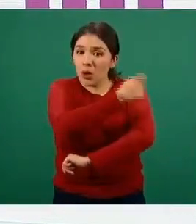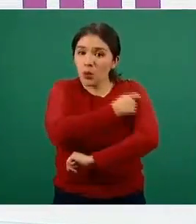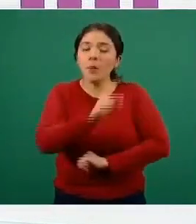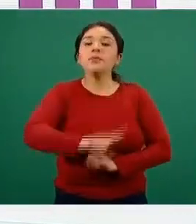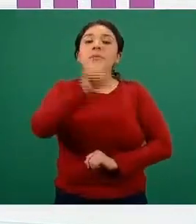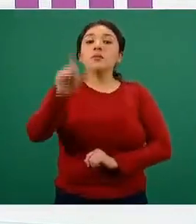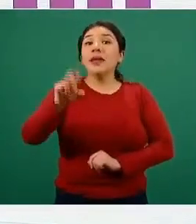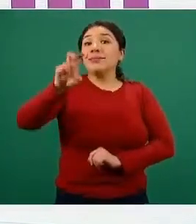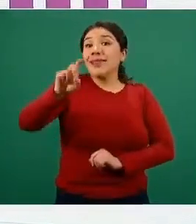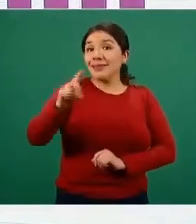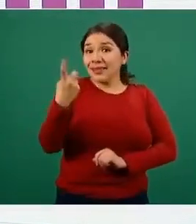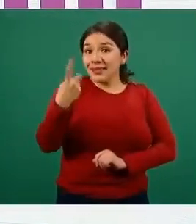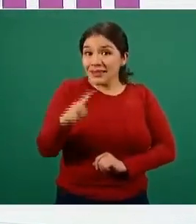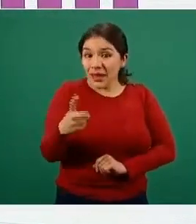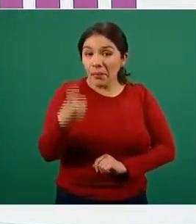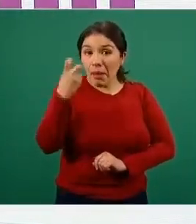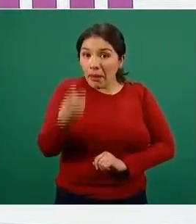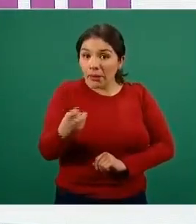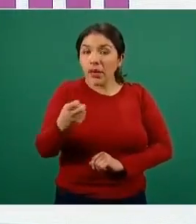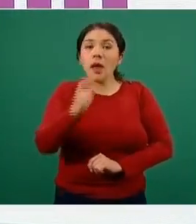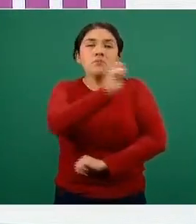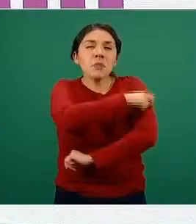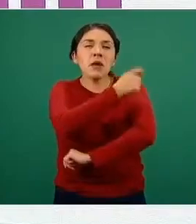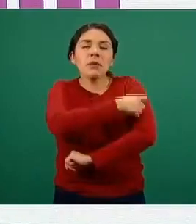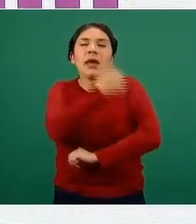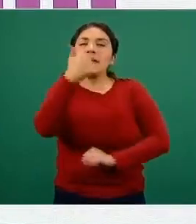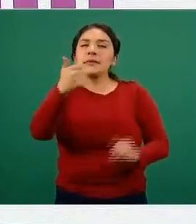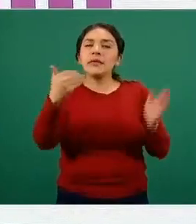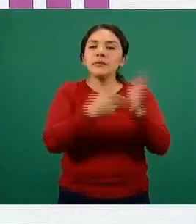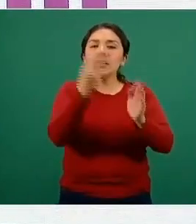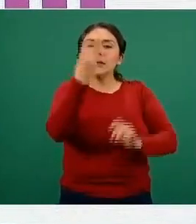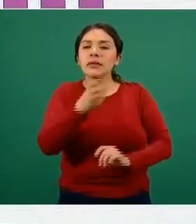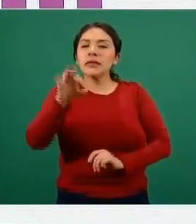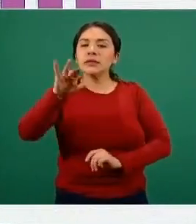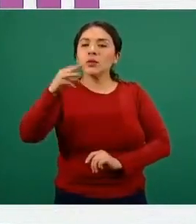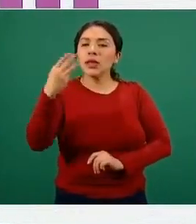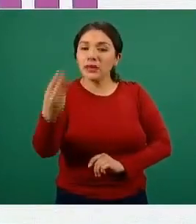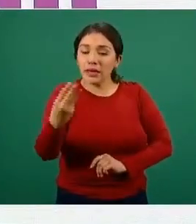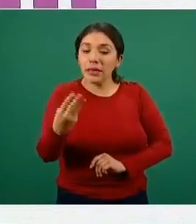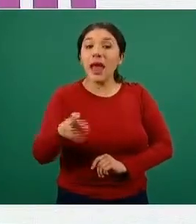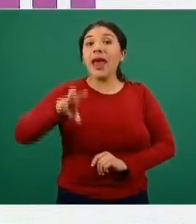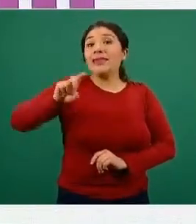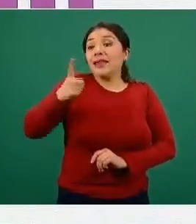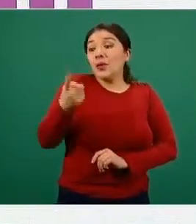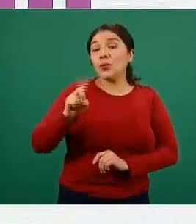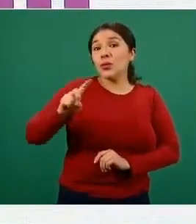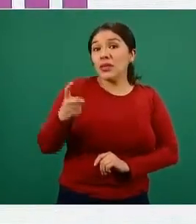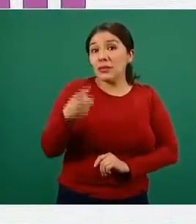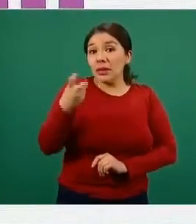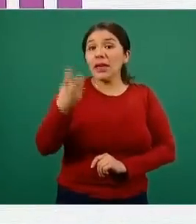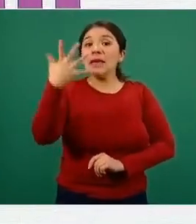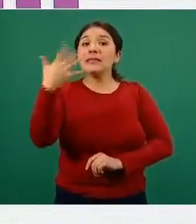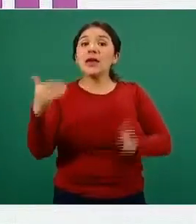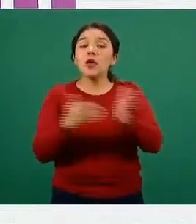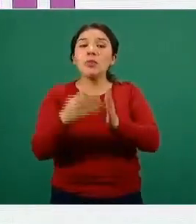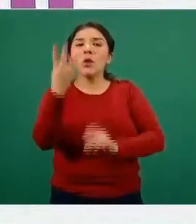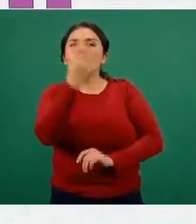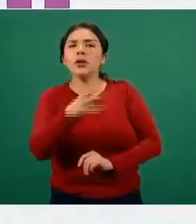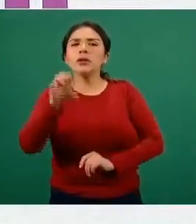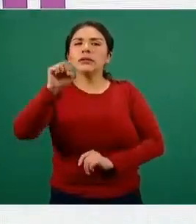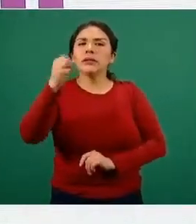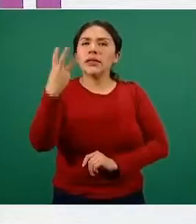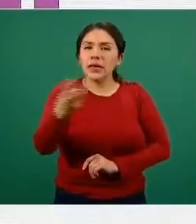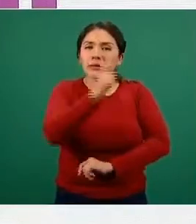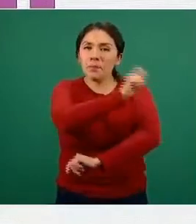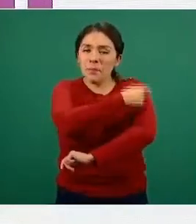Posteriormente, el 30 de diciembre, seis mil seiscientas cincuenta y tres. El 31 de diciembre, cinco mil cuatrocientas cincuenta